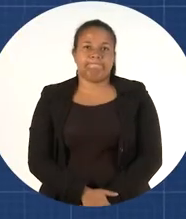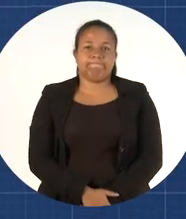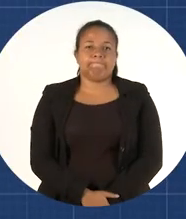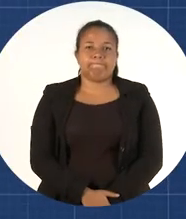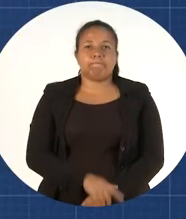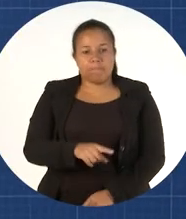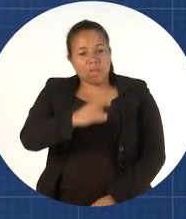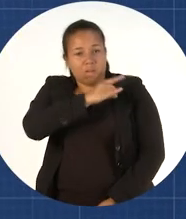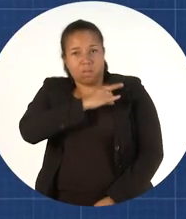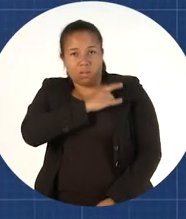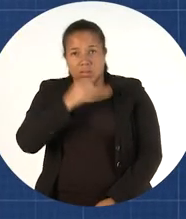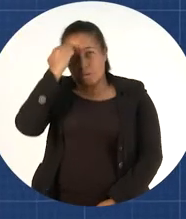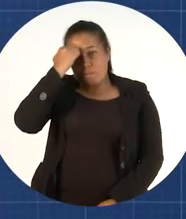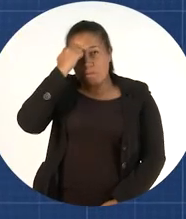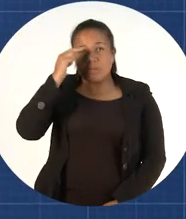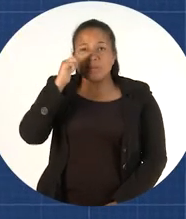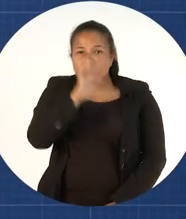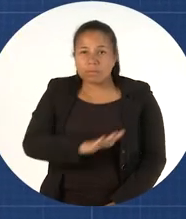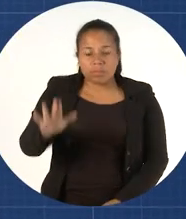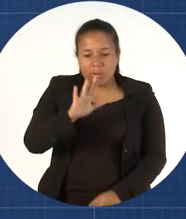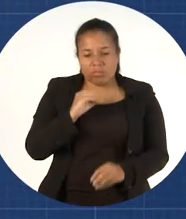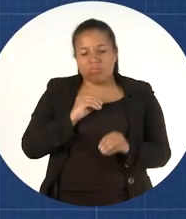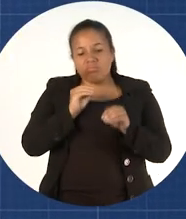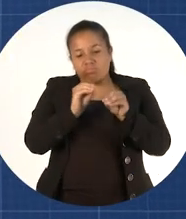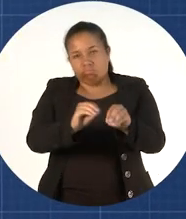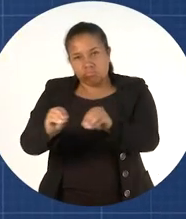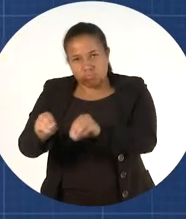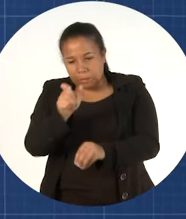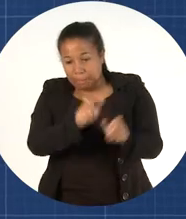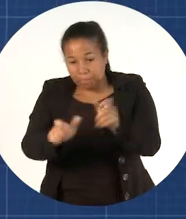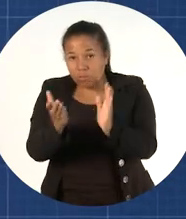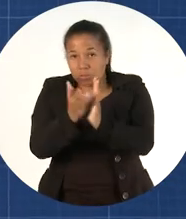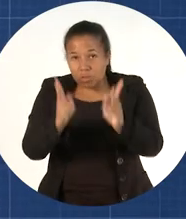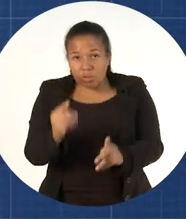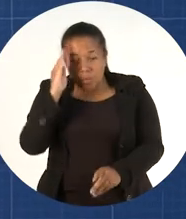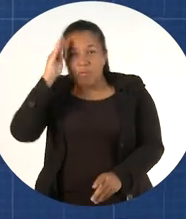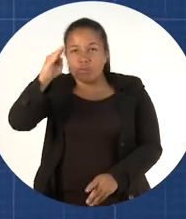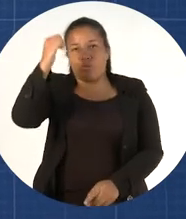universidad pedagógica nacional educadora de educadores